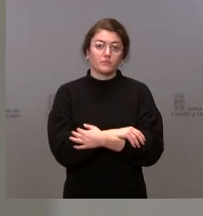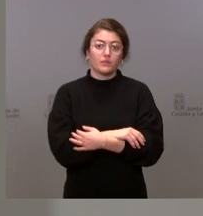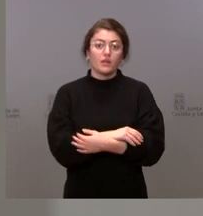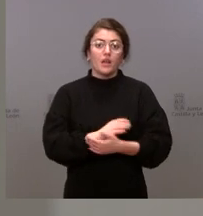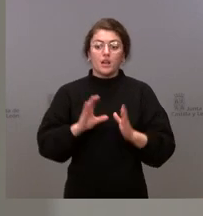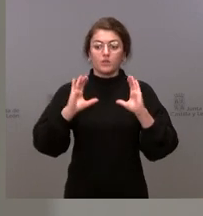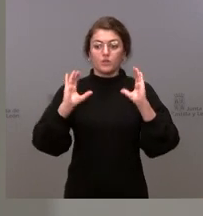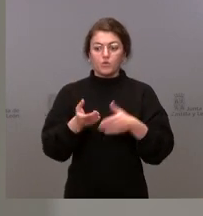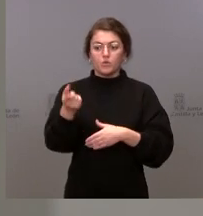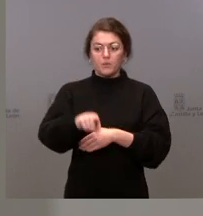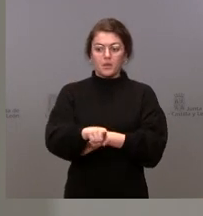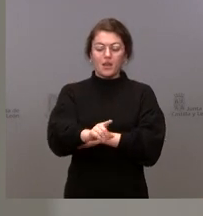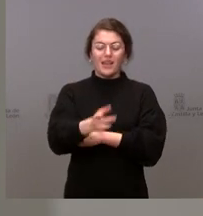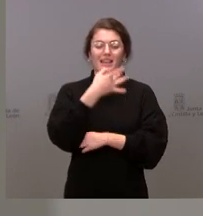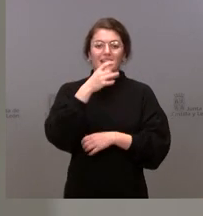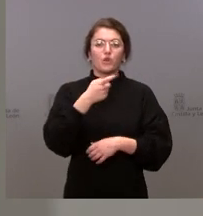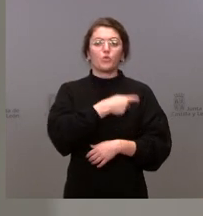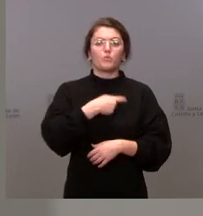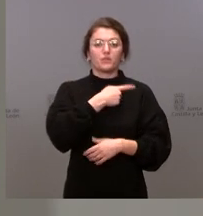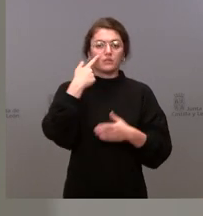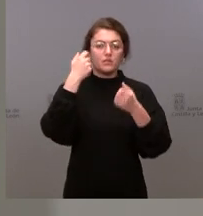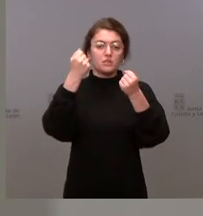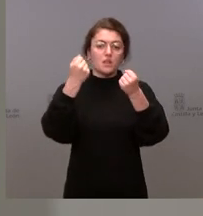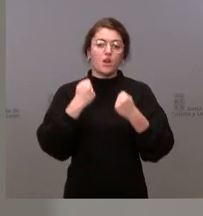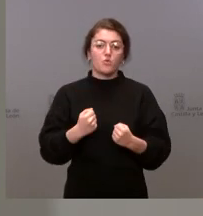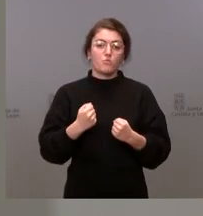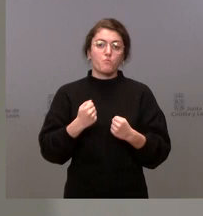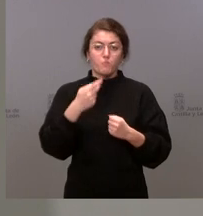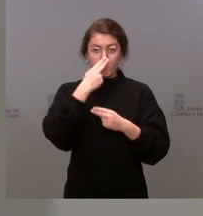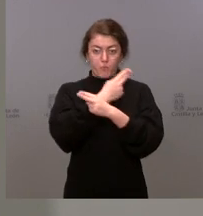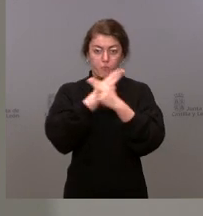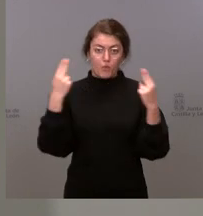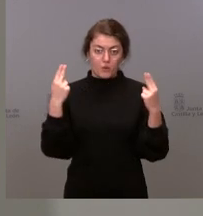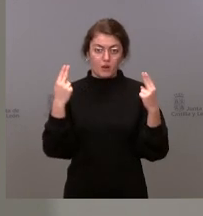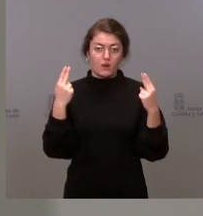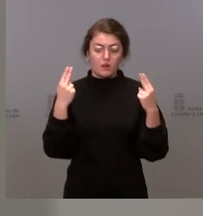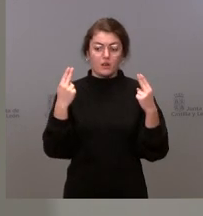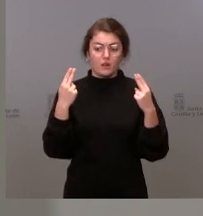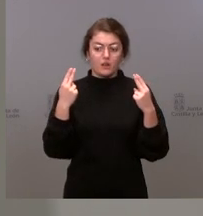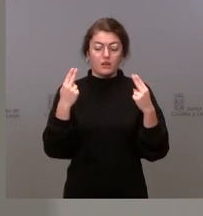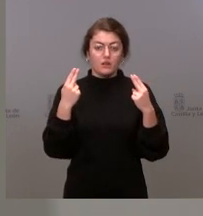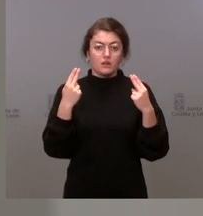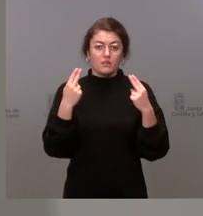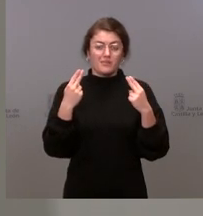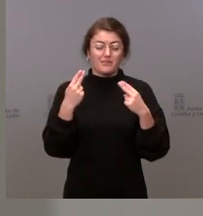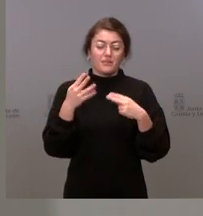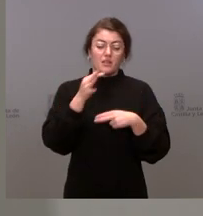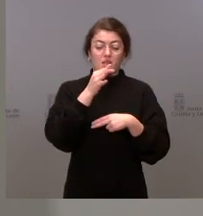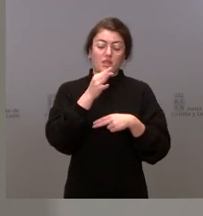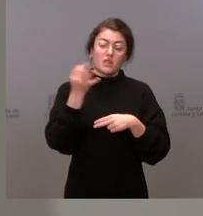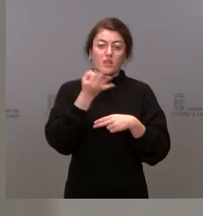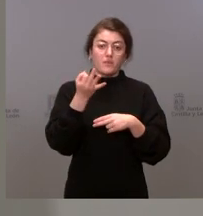el Comité de Salud Pública a nivel nacional, que también tiene que valorar todo el llamamiento que ha hecho el ECDC